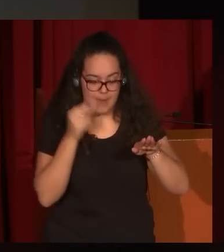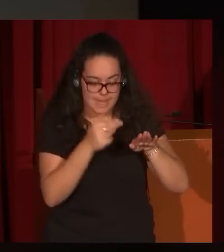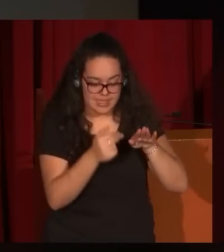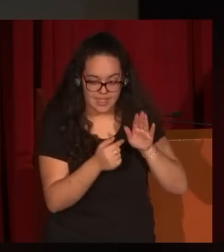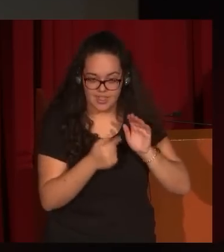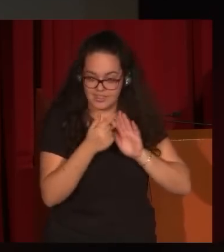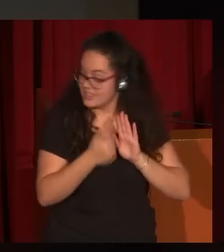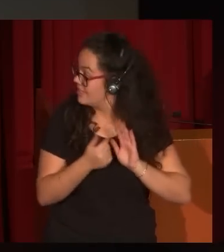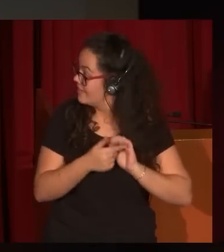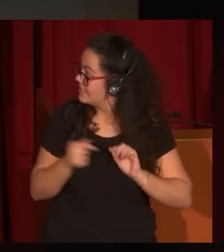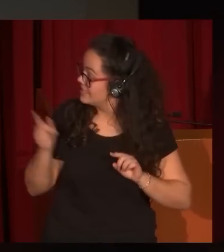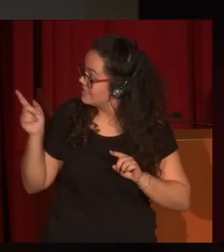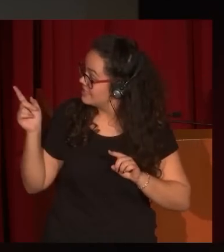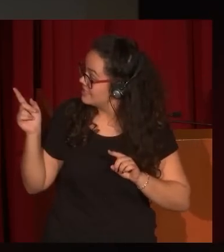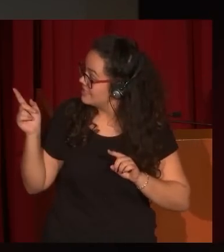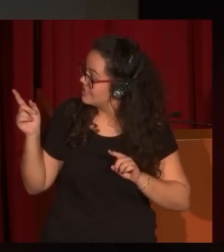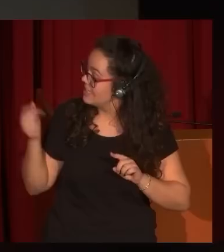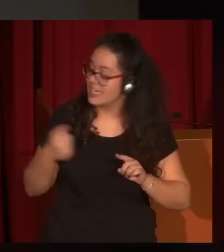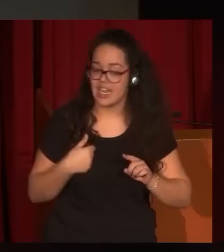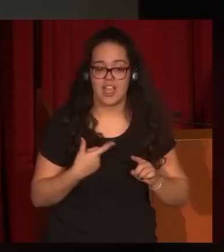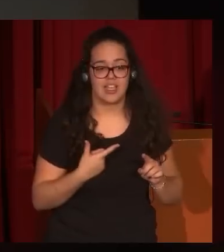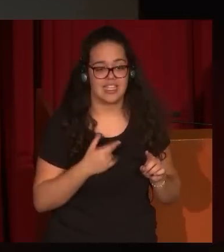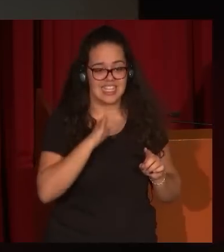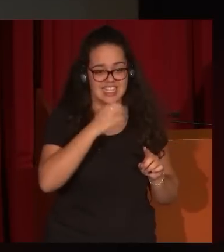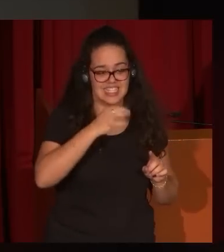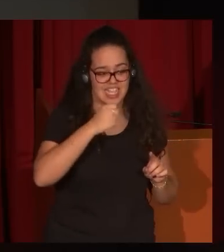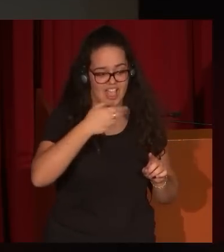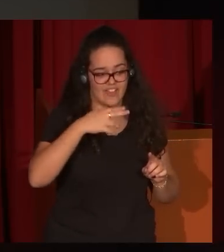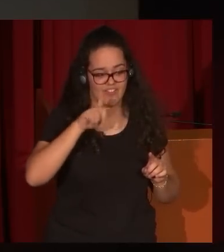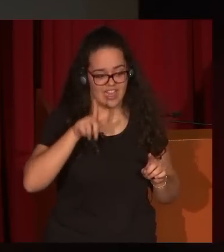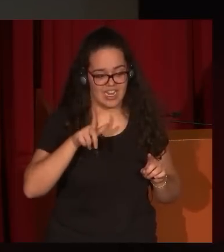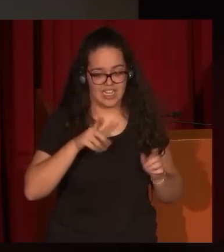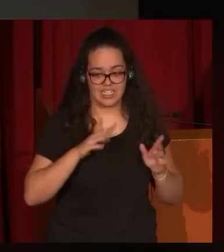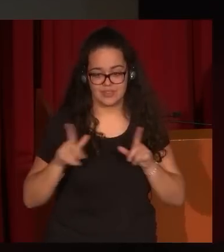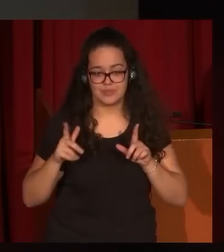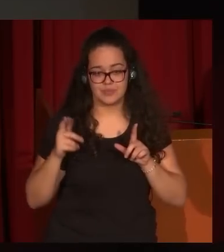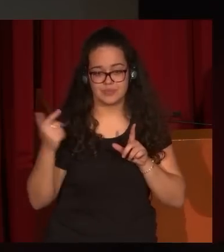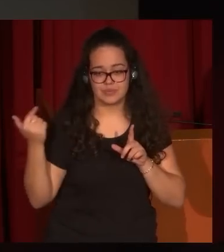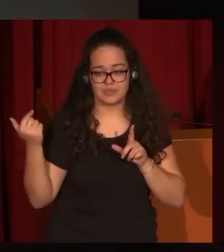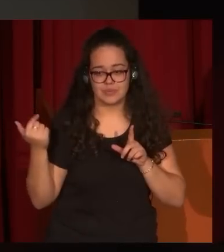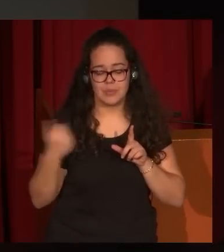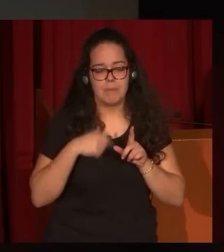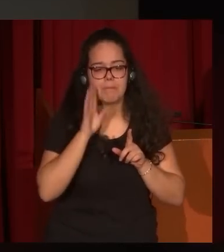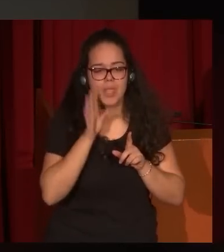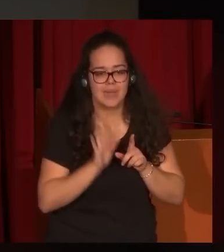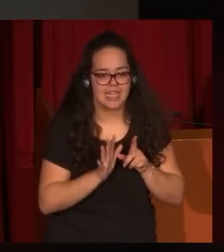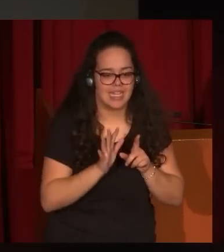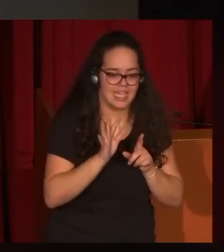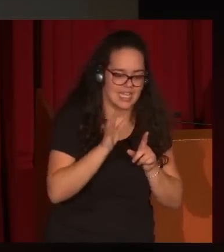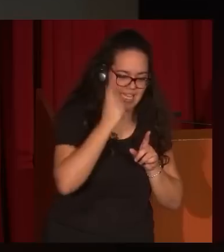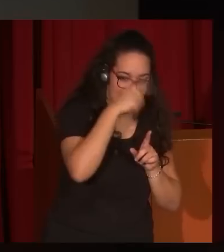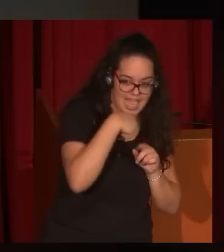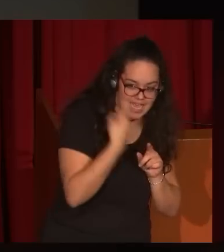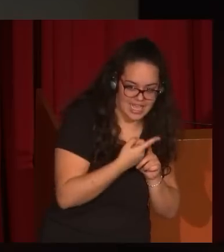dedica a su majestad la Augusta Isabel e intentando que el rostro de Santa Isabel de Hungría se parezca al de la propia